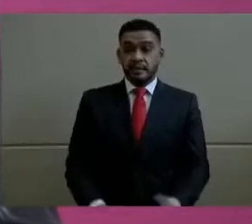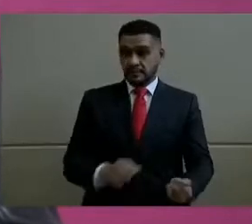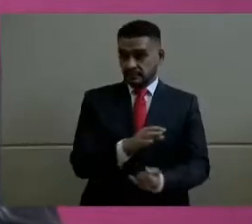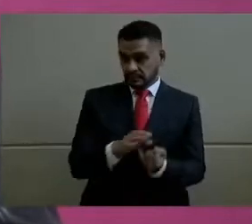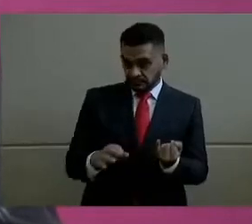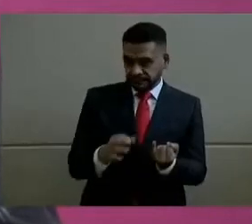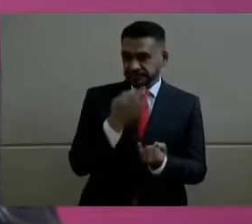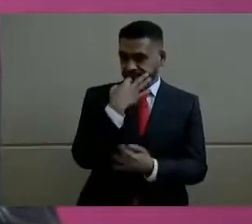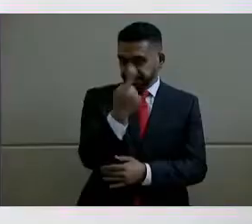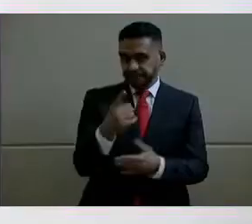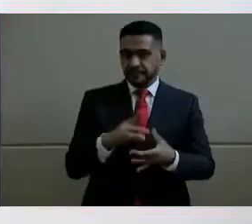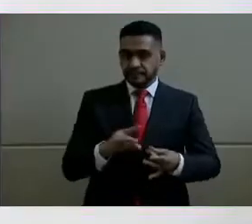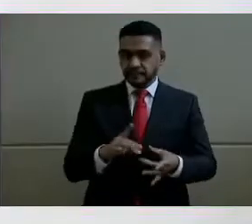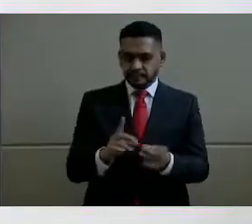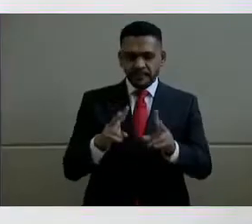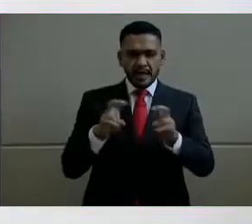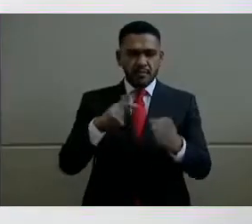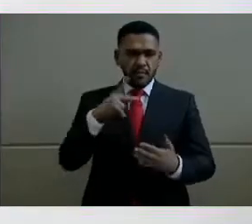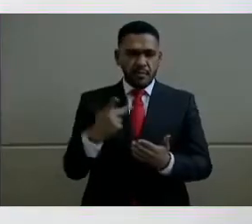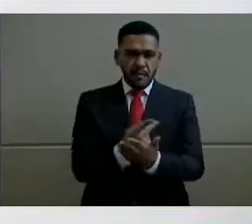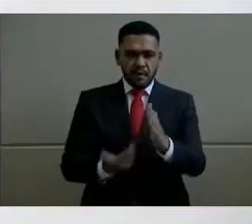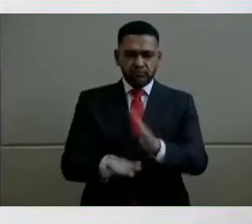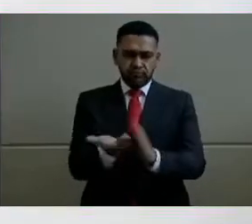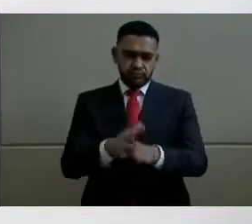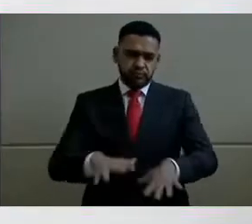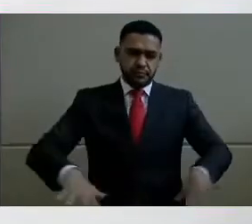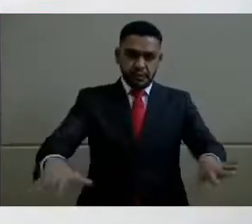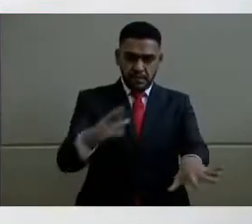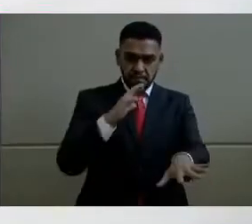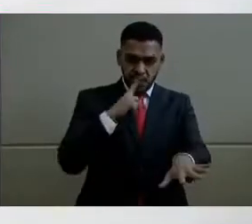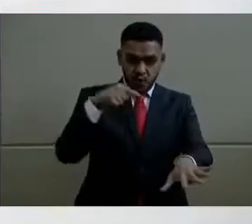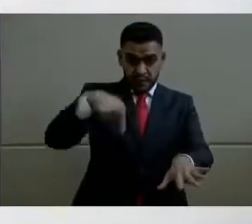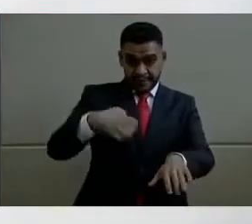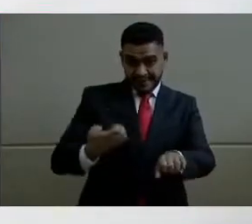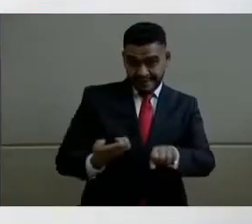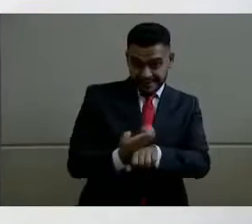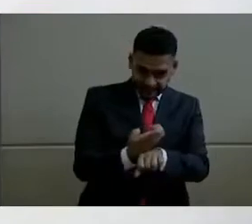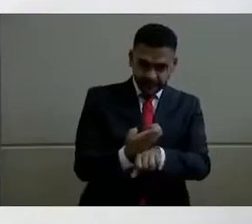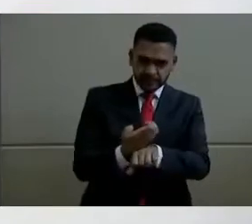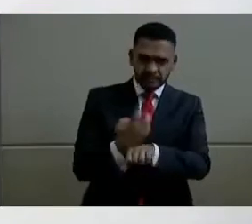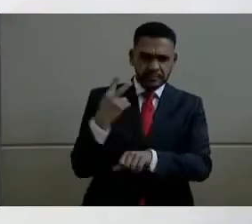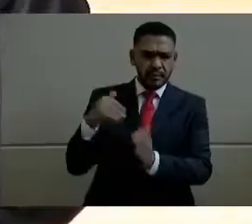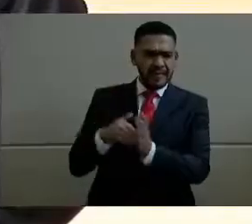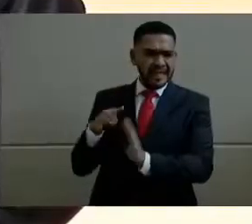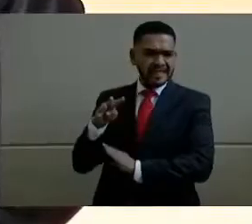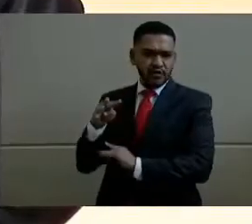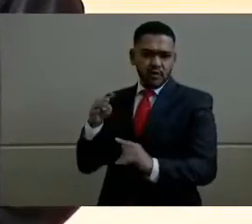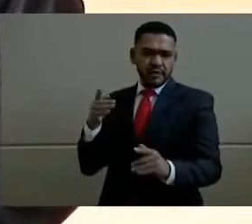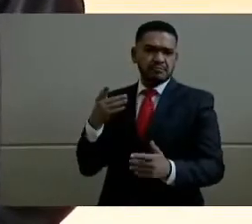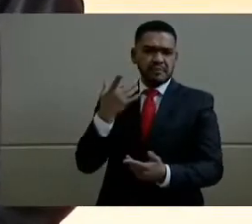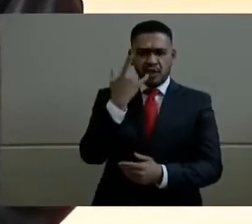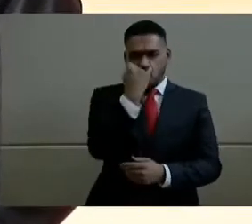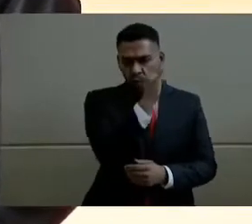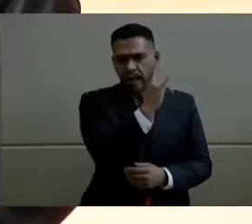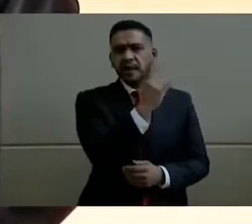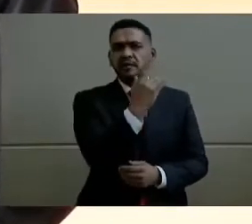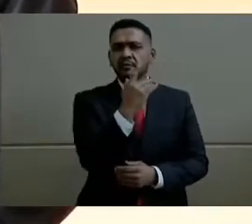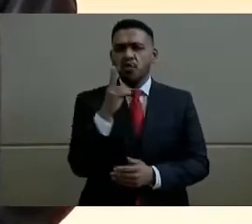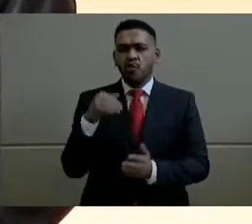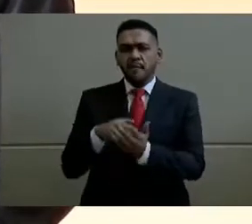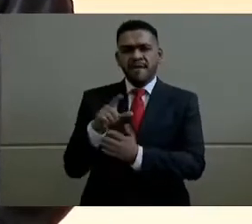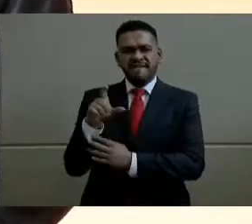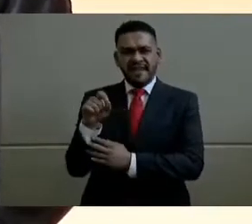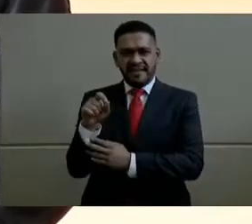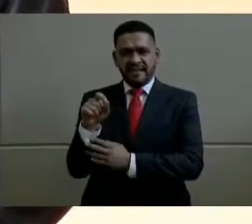inversión del programa de mejoramiento urbano aquí en el Estado, entre el 2019 con Tijuana, 2020